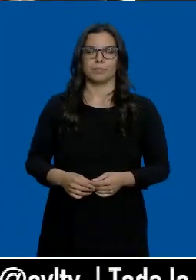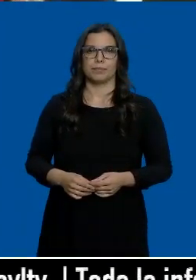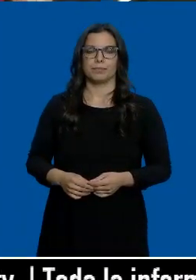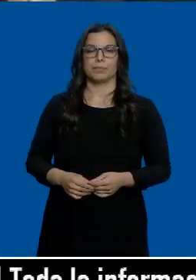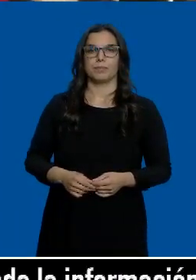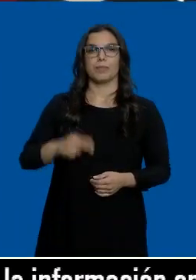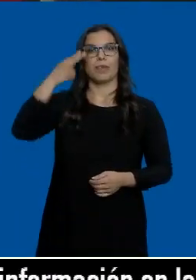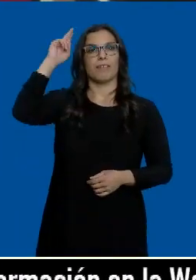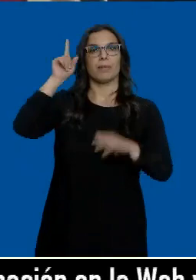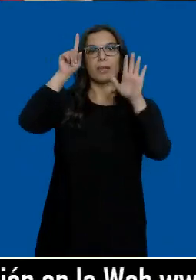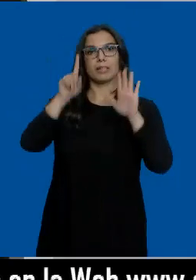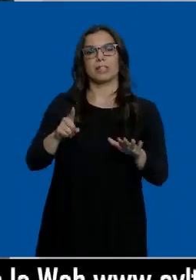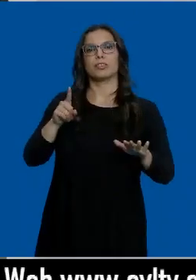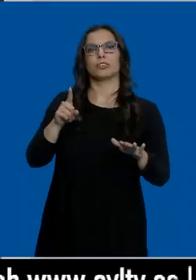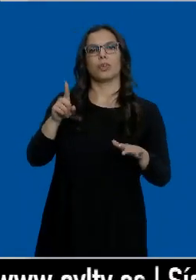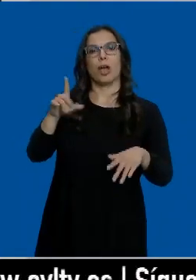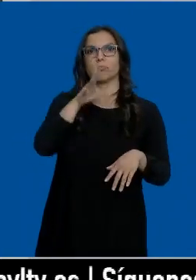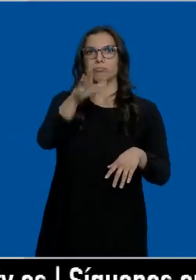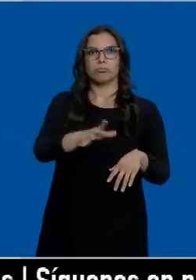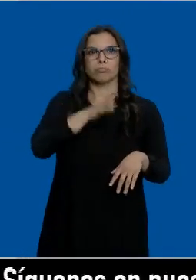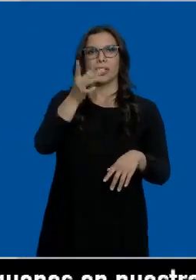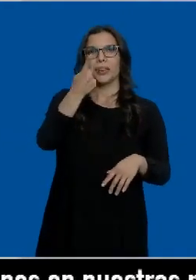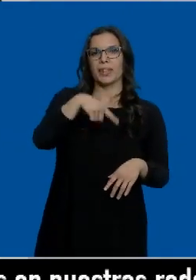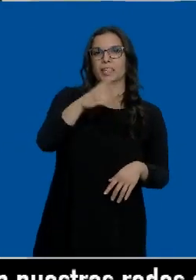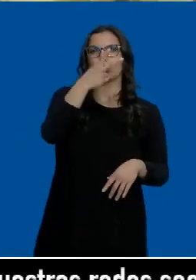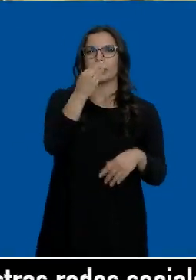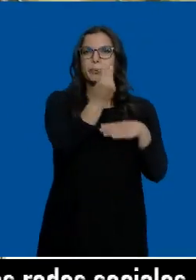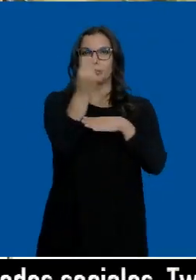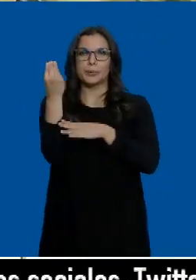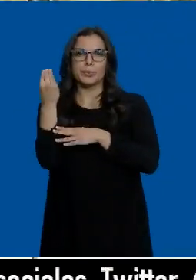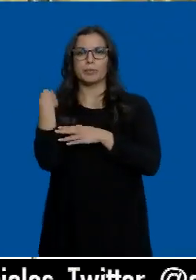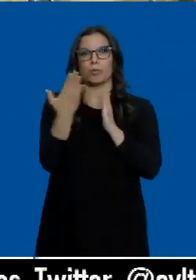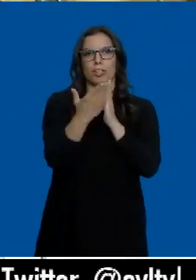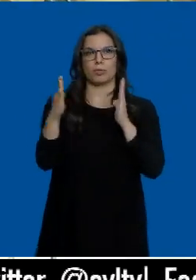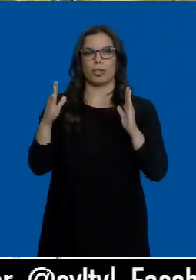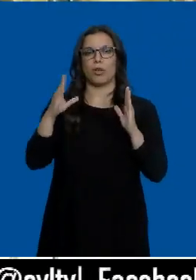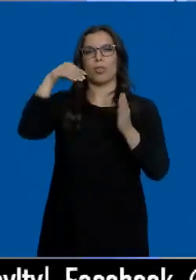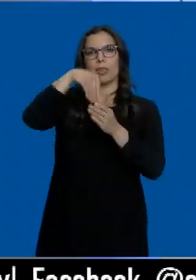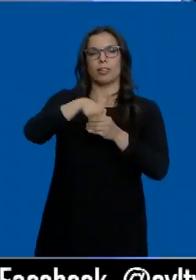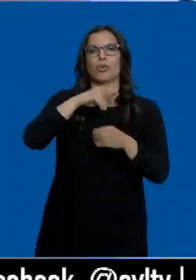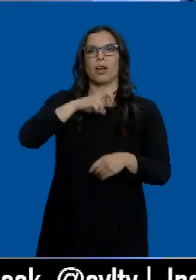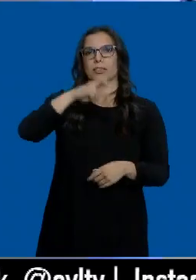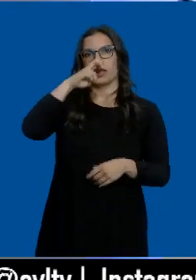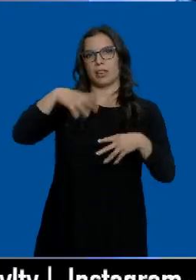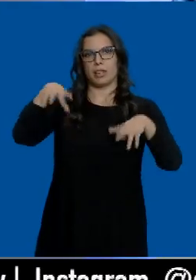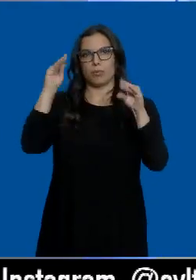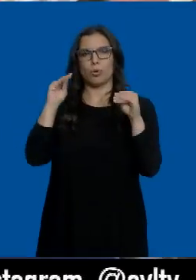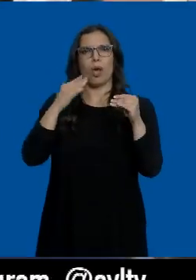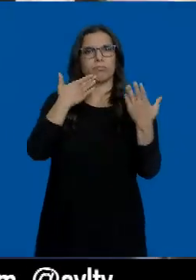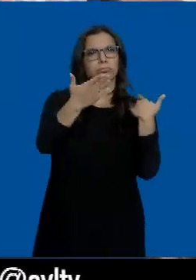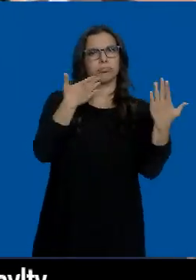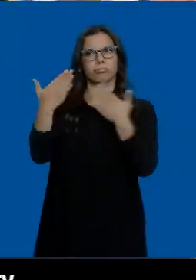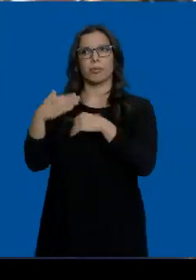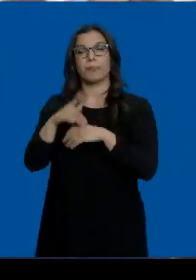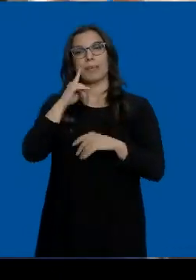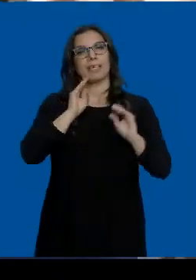Felipe VI se ha mostrado impresionado por las 120 piezas de LUX en la Catedral de Burgos en una visita muy interactuada. Le ha